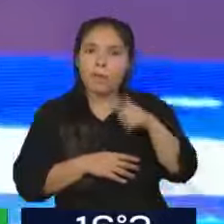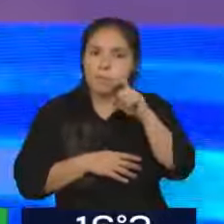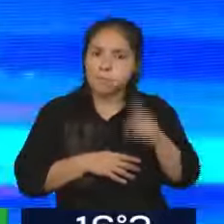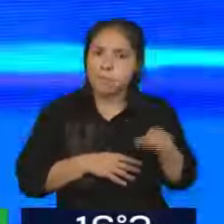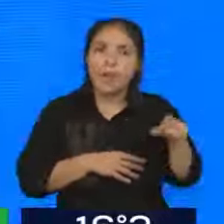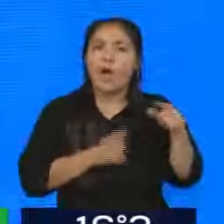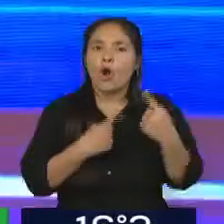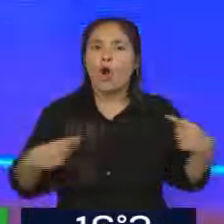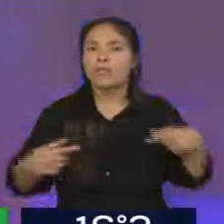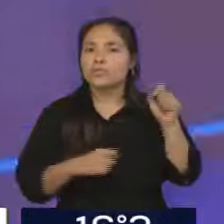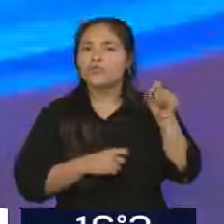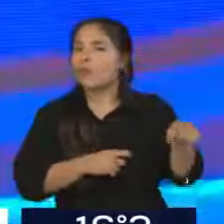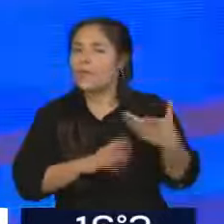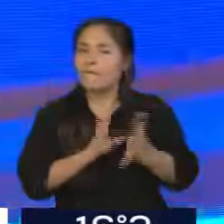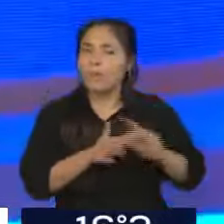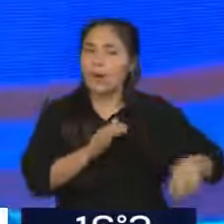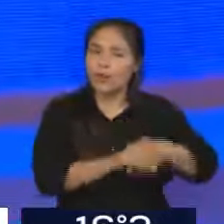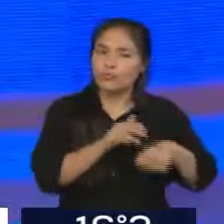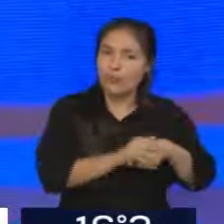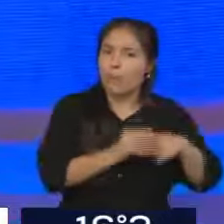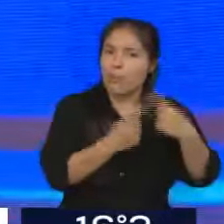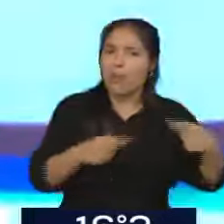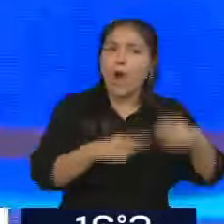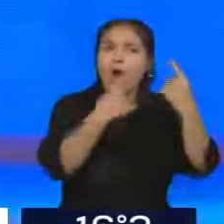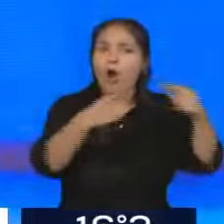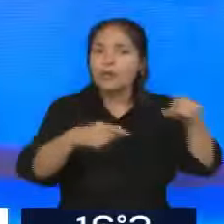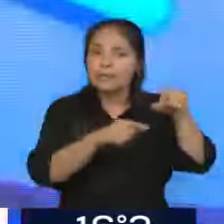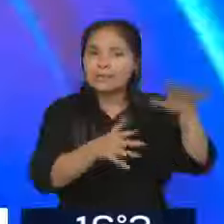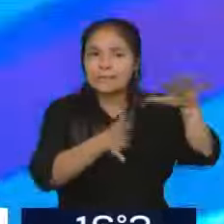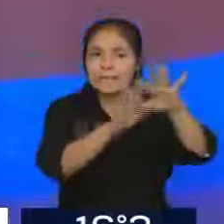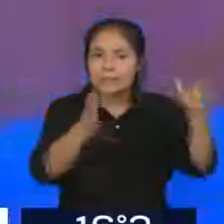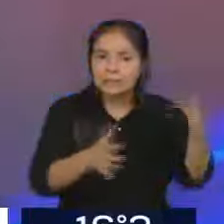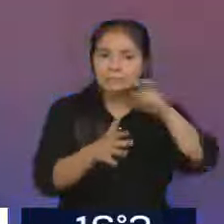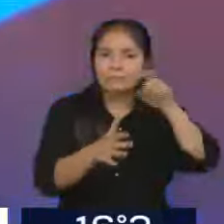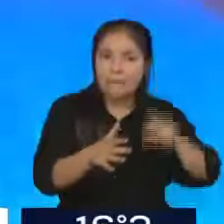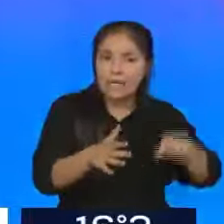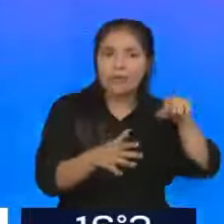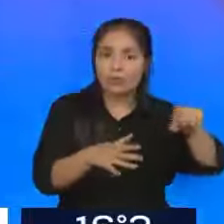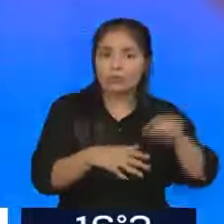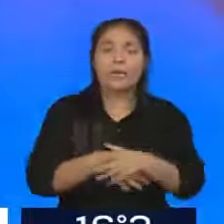bienes mal habidos, productos ¿Qué pasa